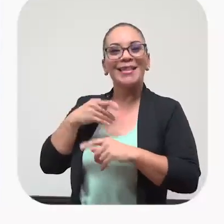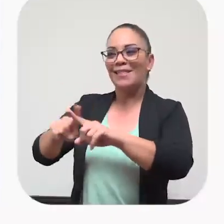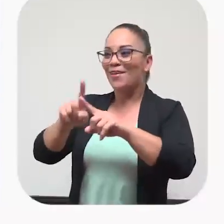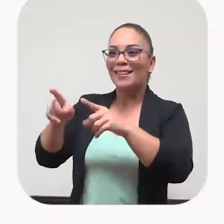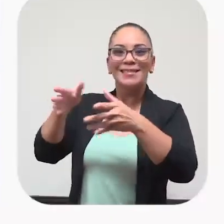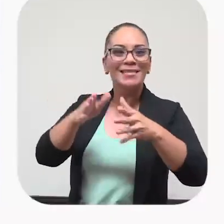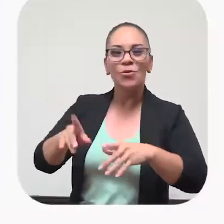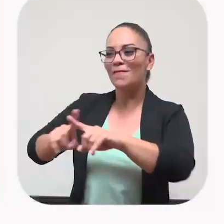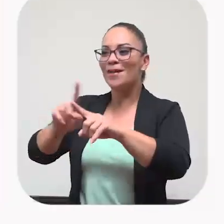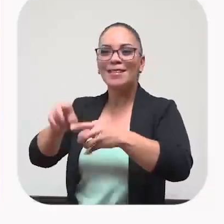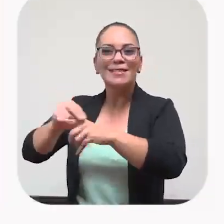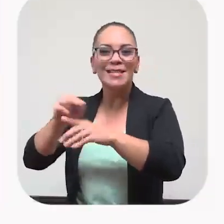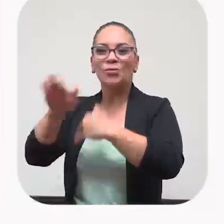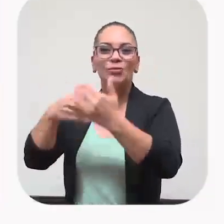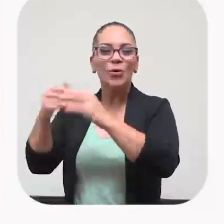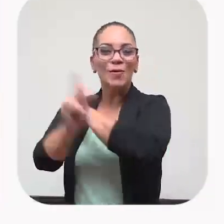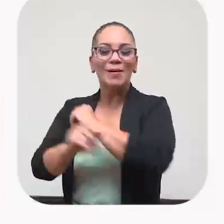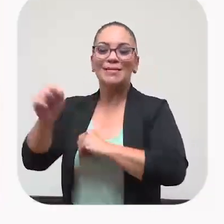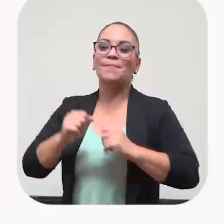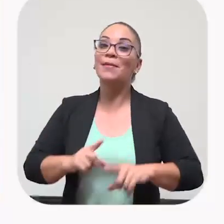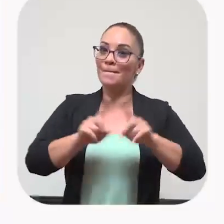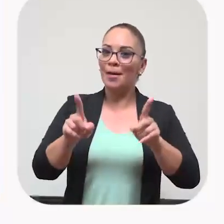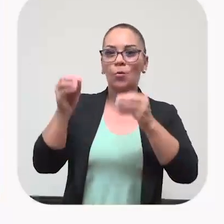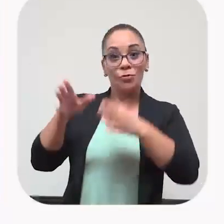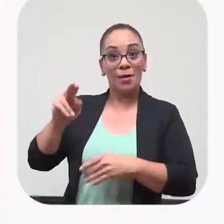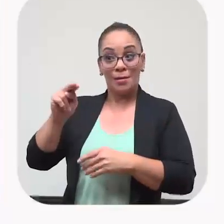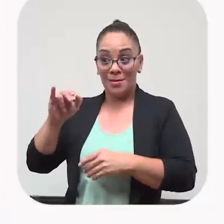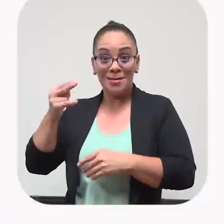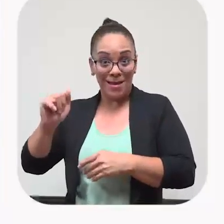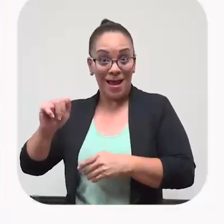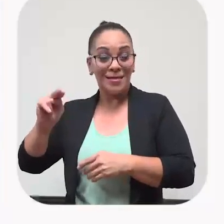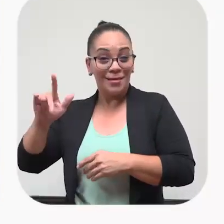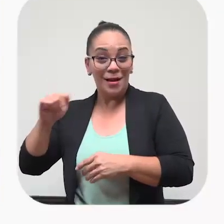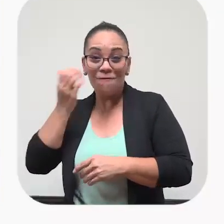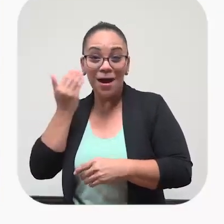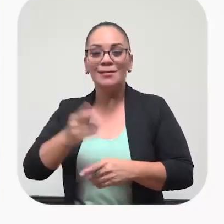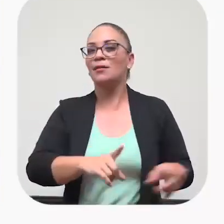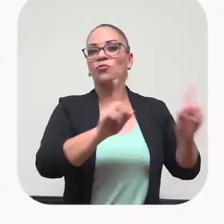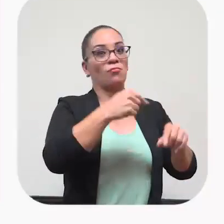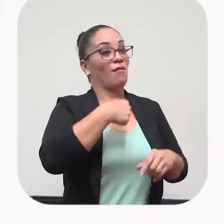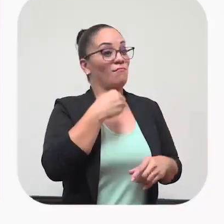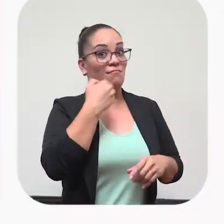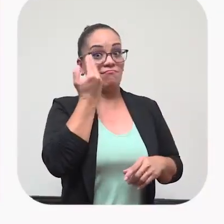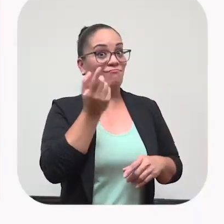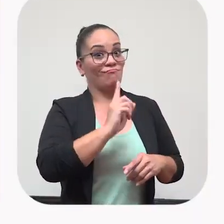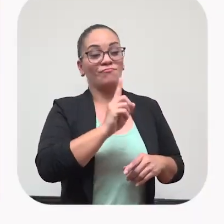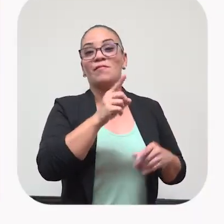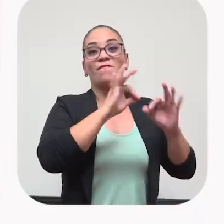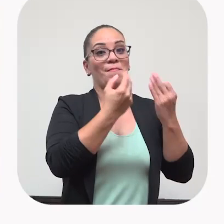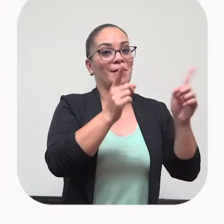por todo lado, hijos por todo lado, hijas. Pero a niña Nela no le tocó fácil, ¿verdad? Niña Nela. No, señor. Ni a mí ni a mi familia.